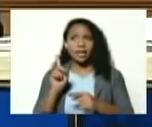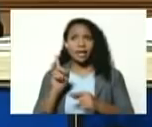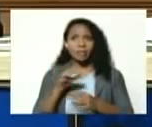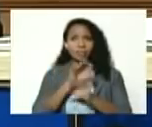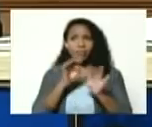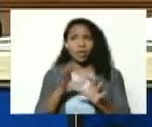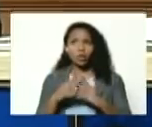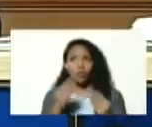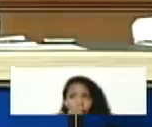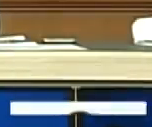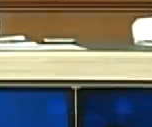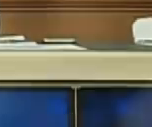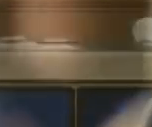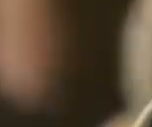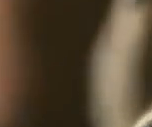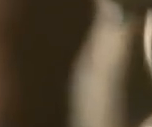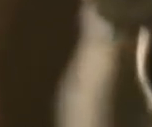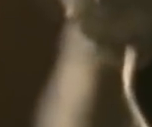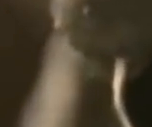Venezuela adelante